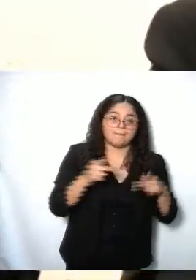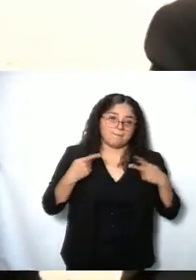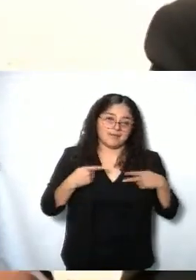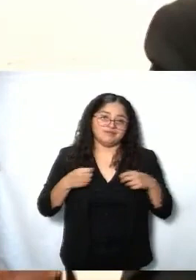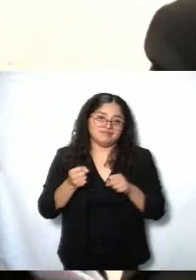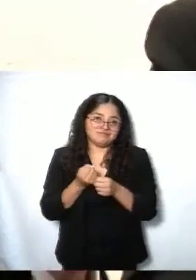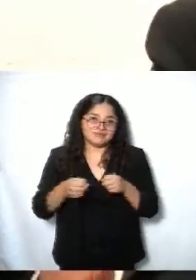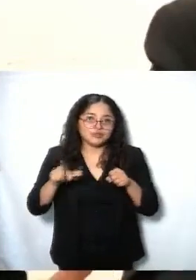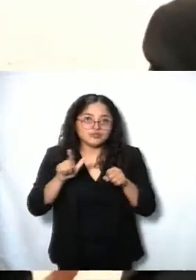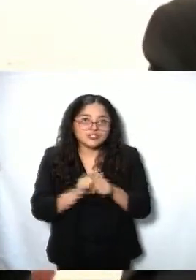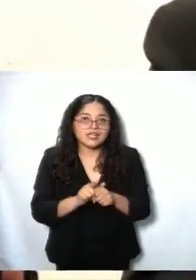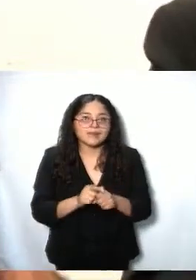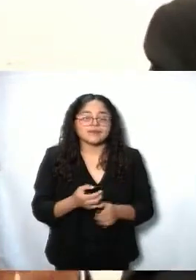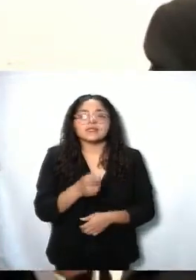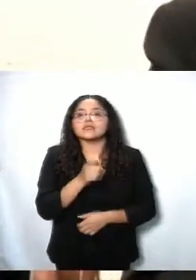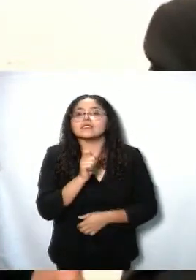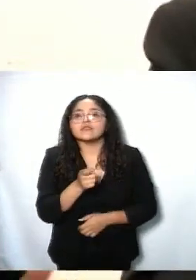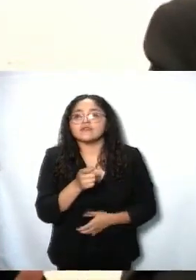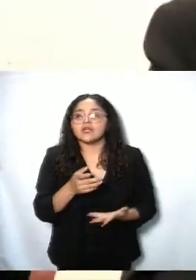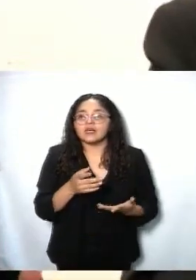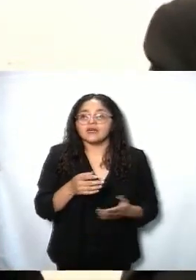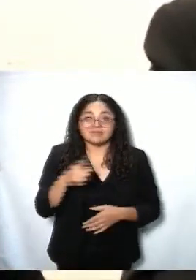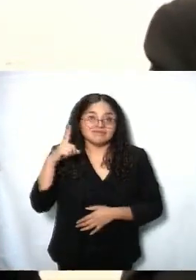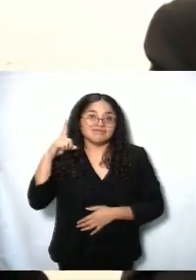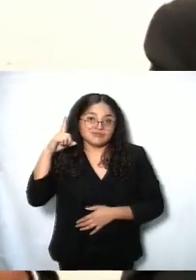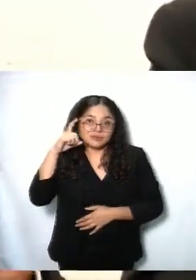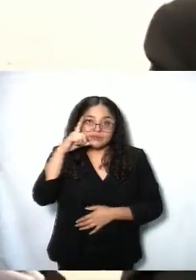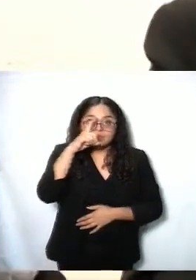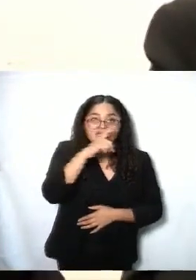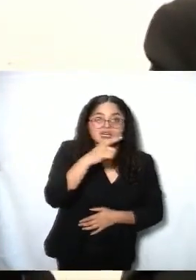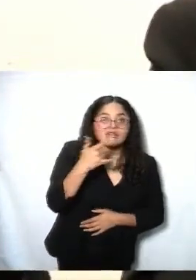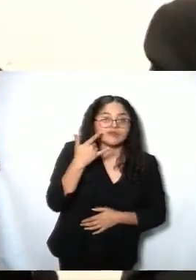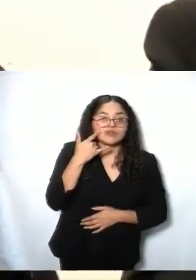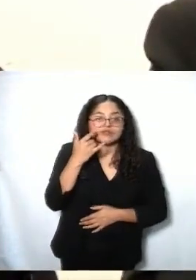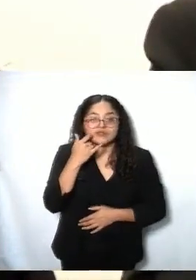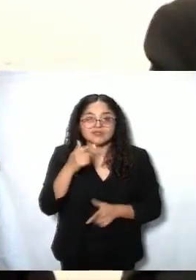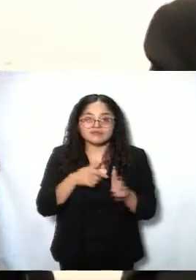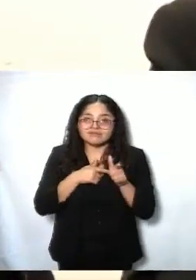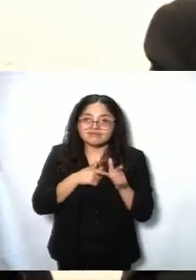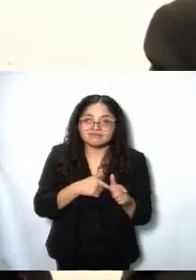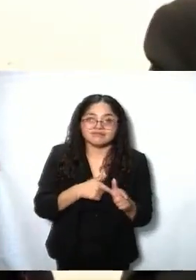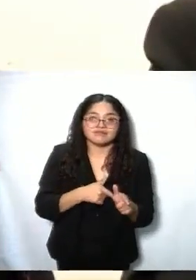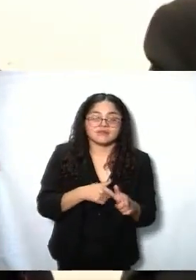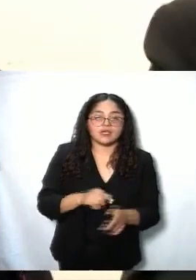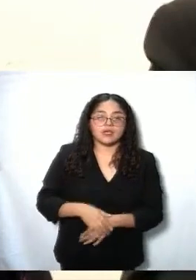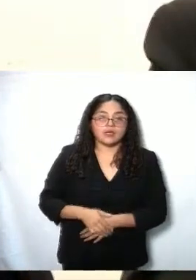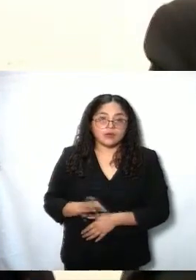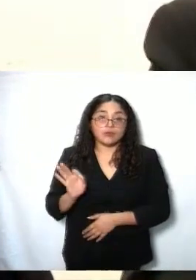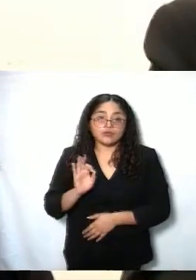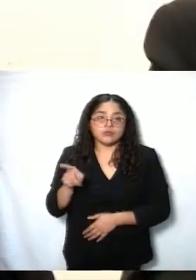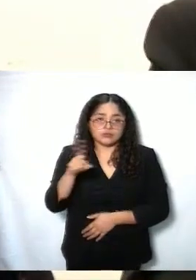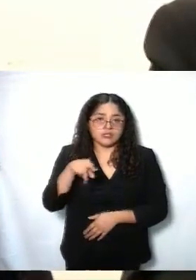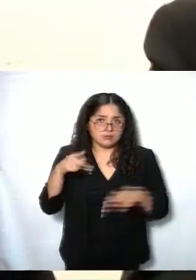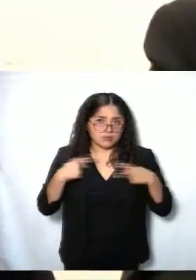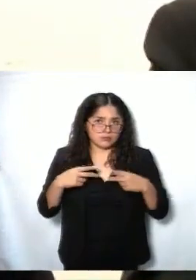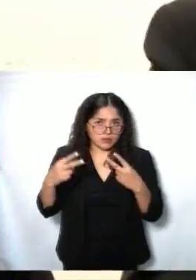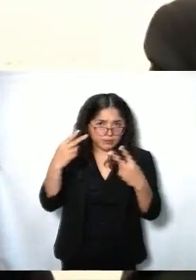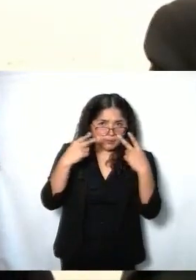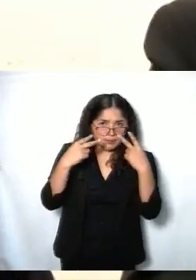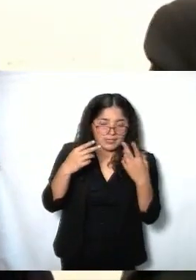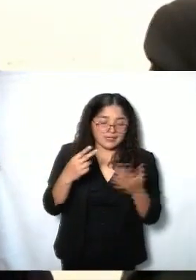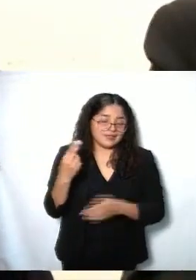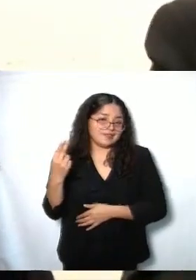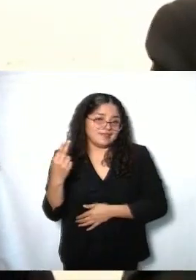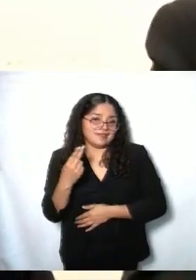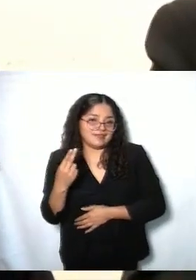y como conquista social ha costado mucho trabajo, vale la pena que le digamos a quienes nos están viendo que tomemos en cuenta